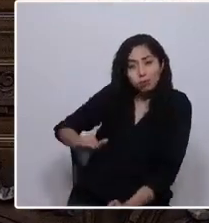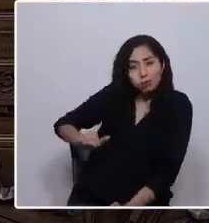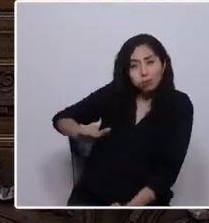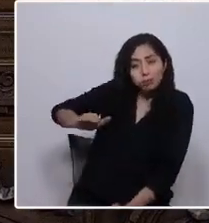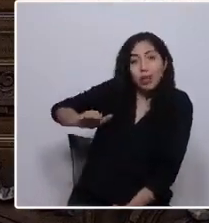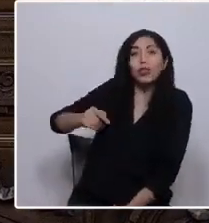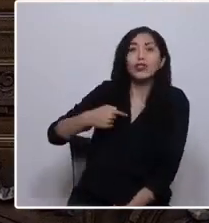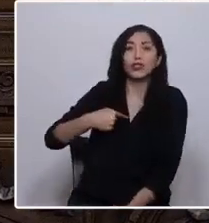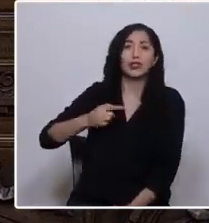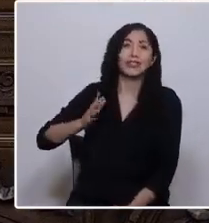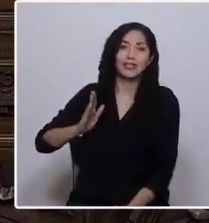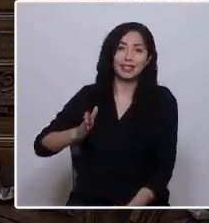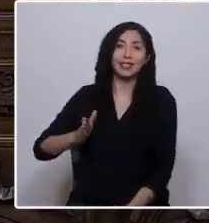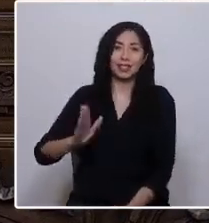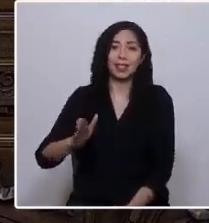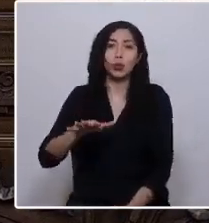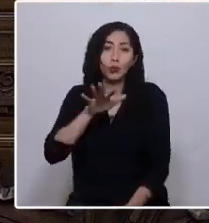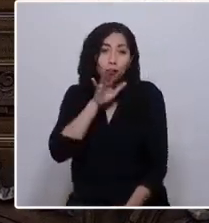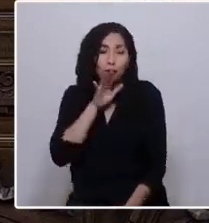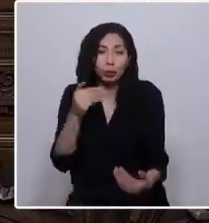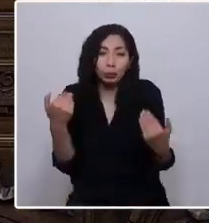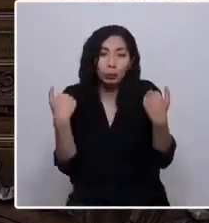practicando en mi día a día.